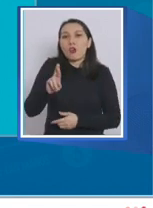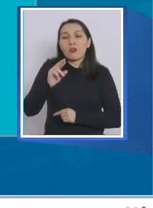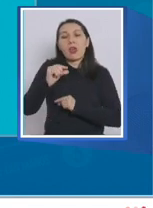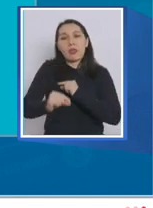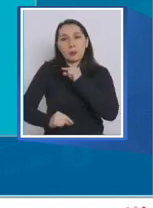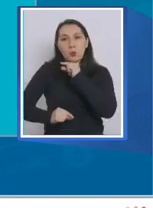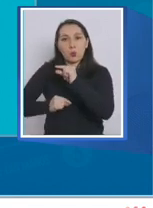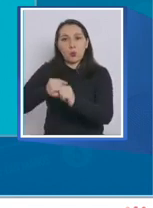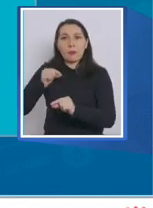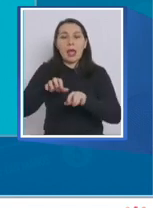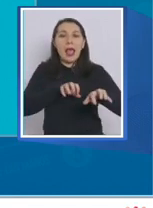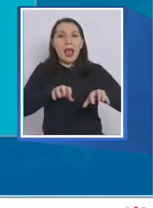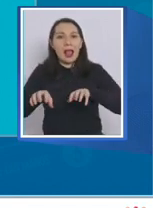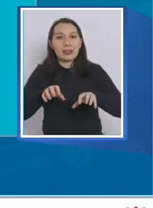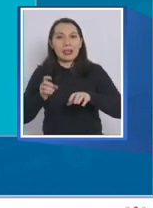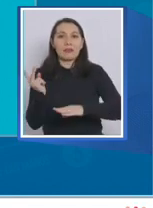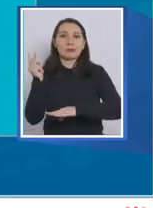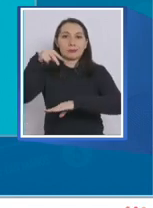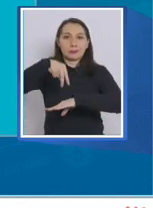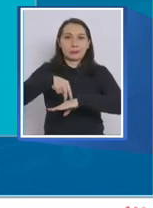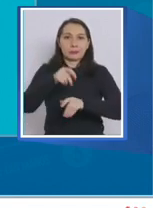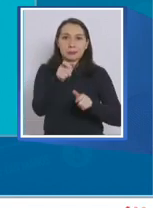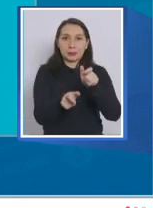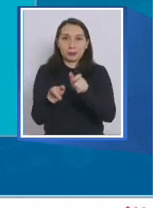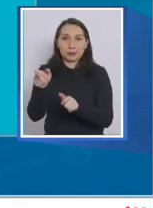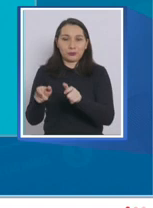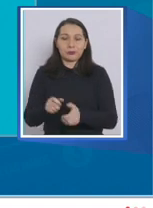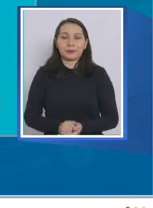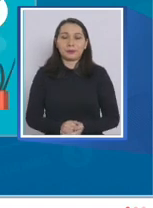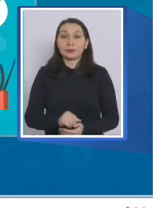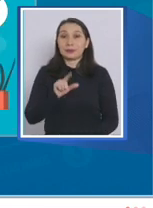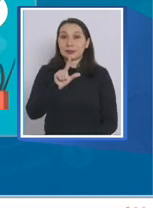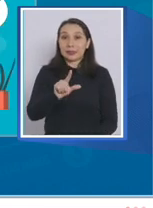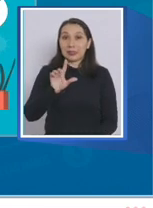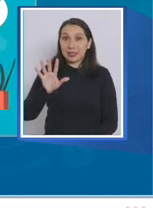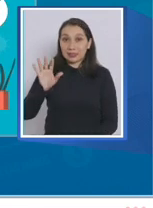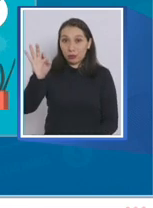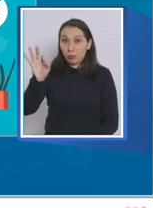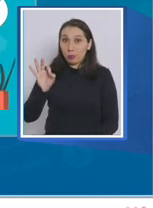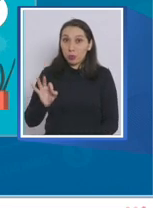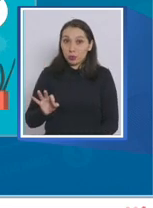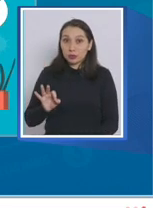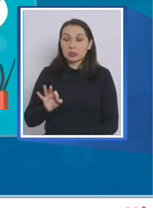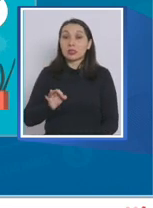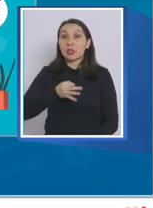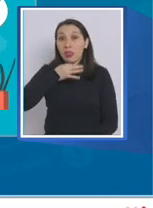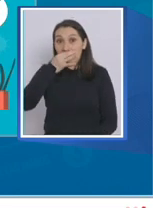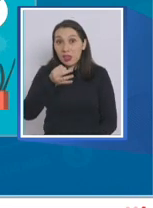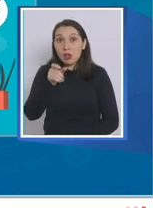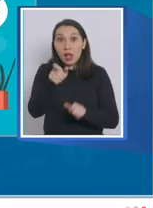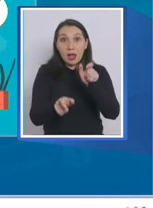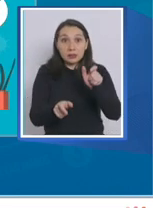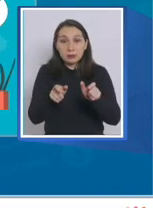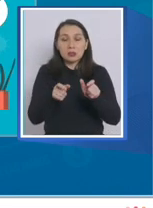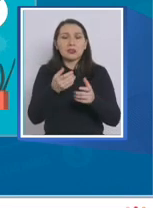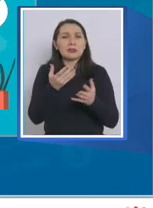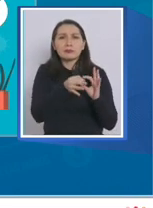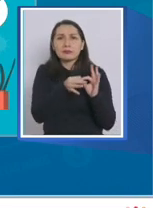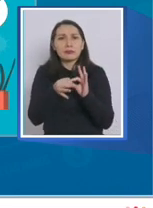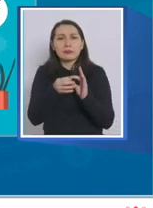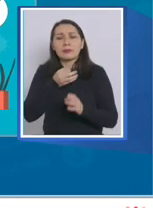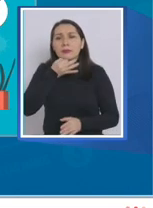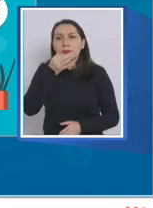paulotino a las actividades presenciales. El 75% de las menciones se refirió a la